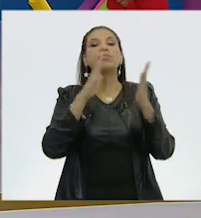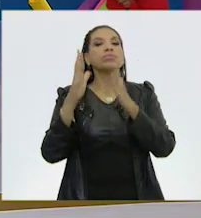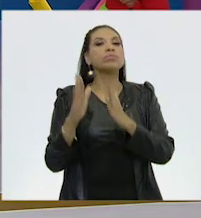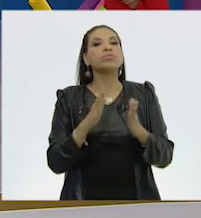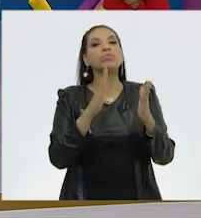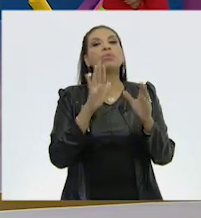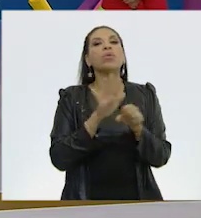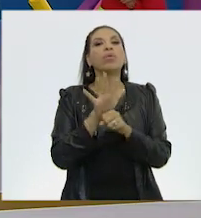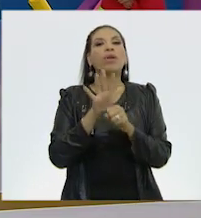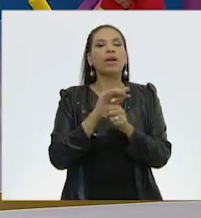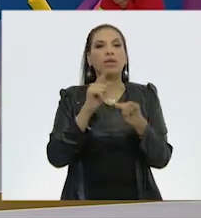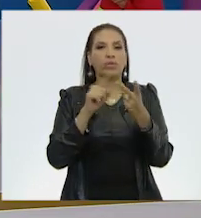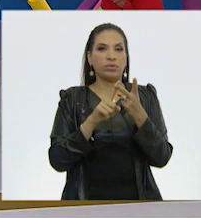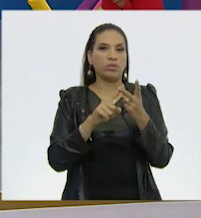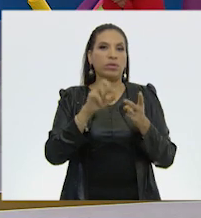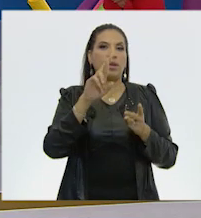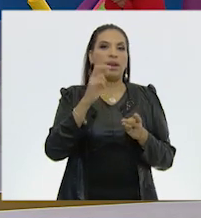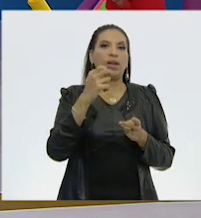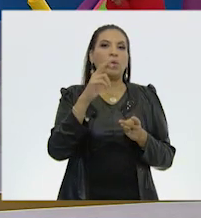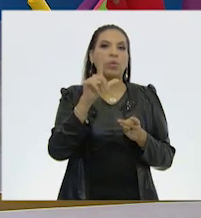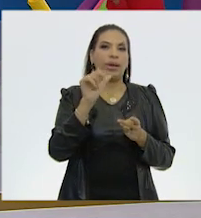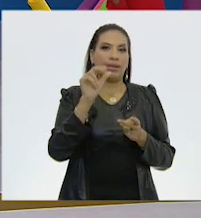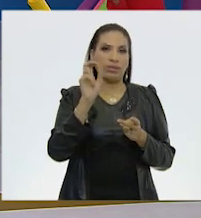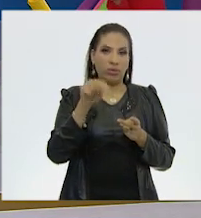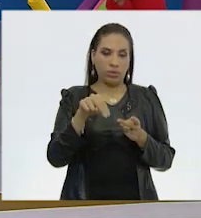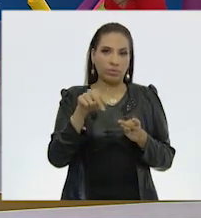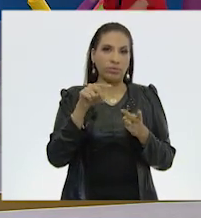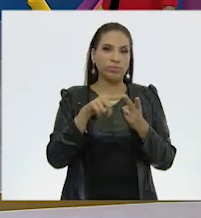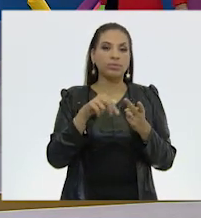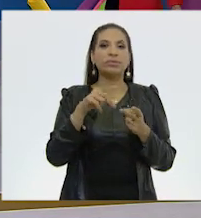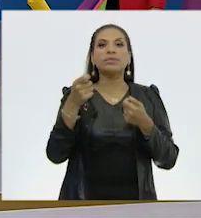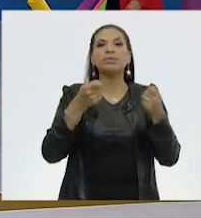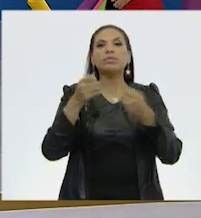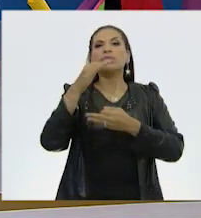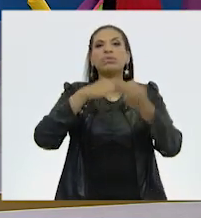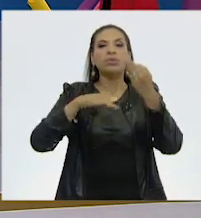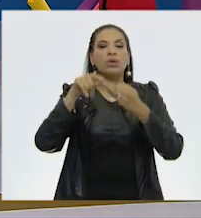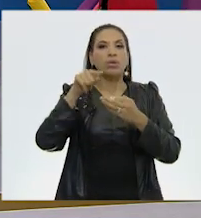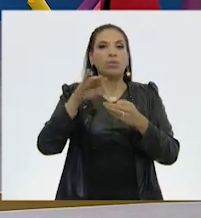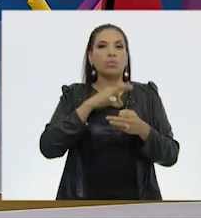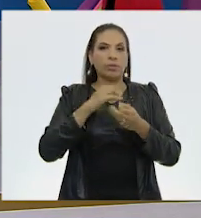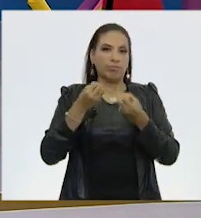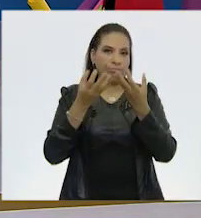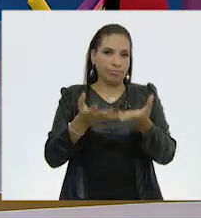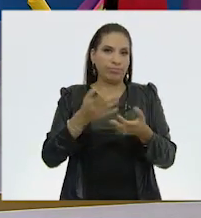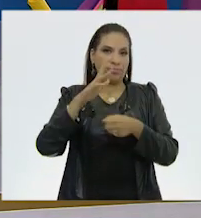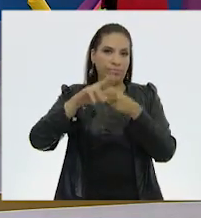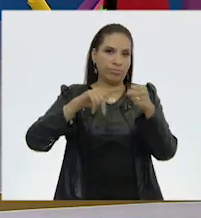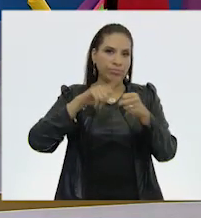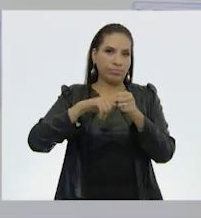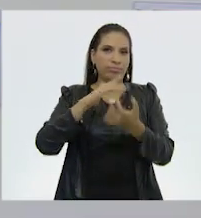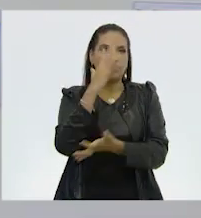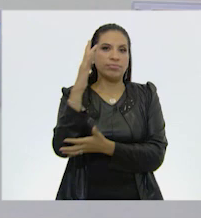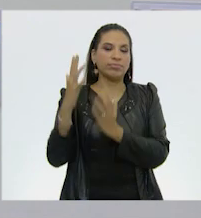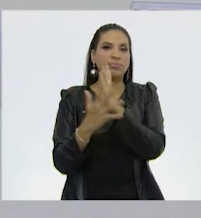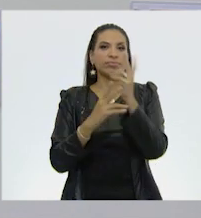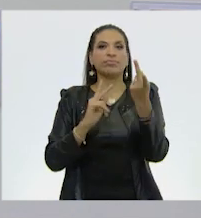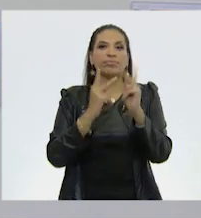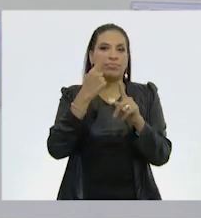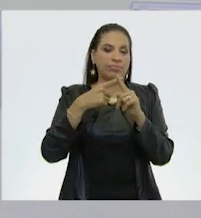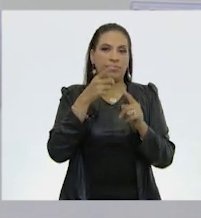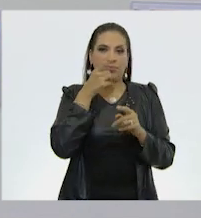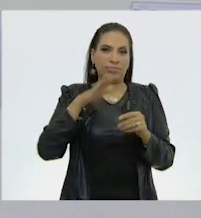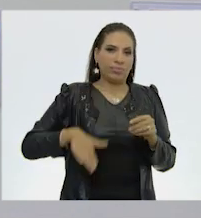adelante, vamos a ver con los de regulación. Regulación, todos esos nos los brinda la naturaleza, ¿verdad, profesor? Es como lo que